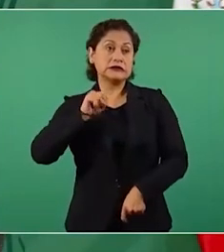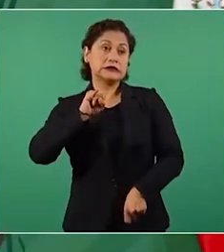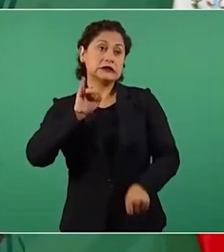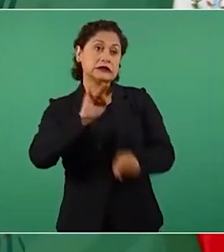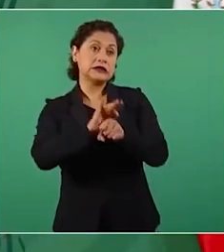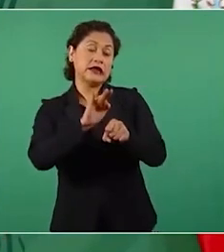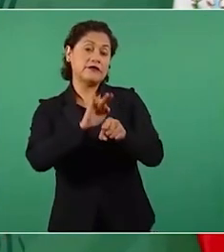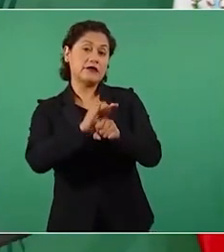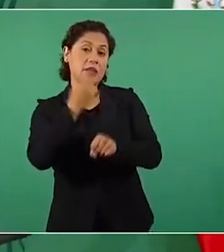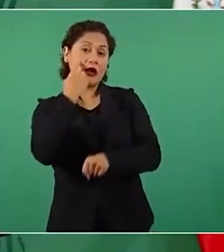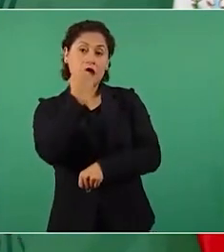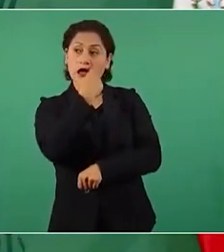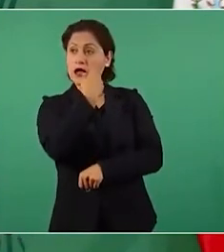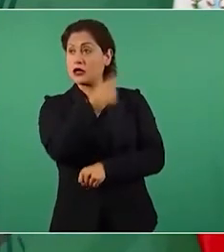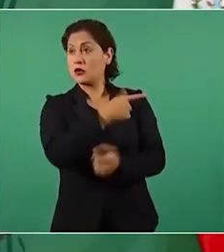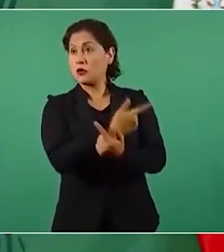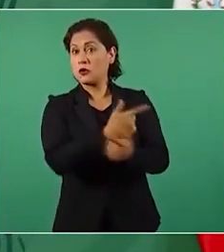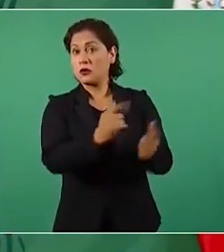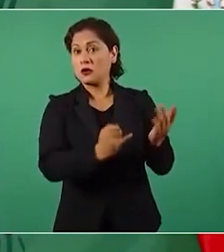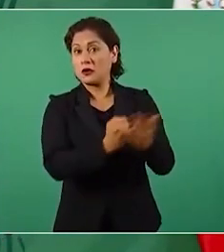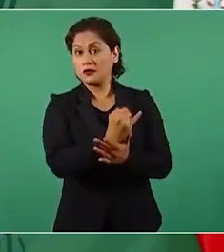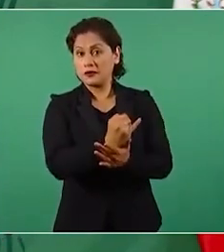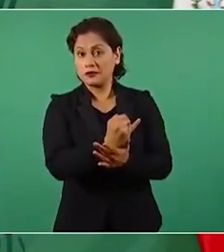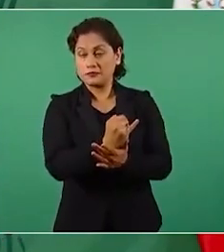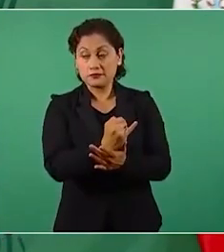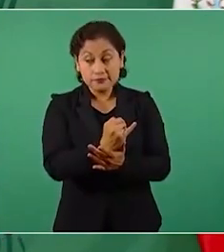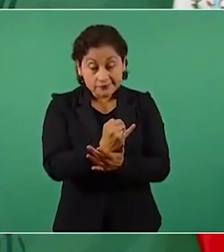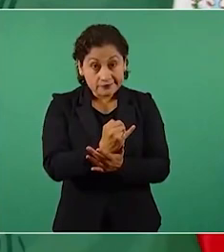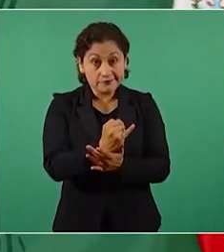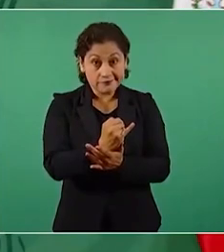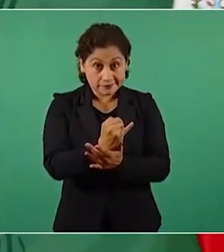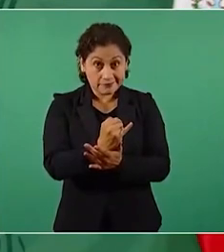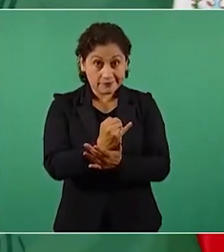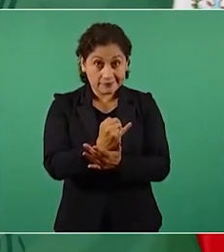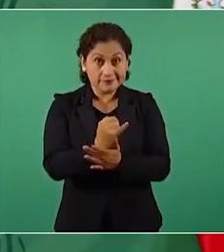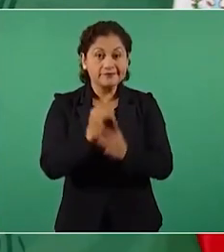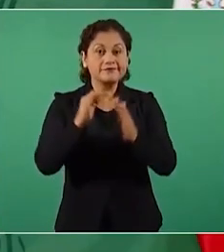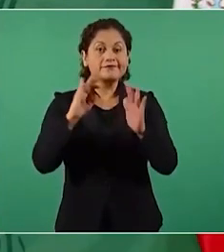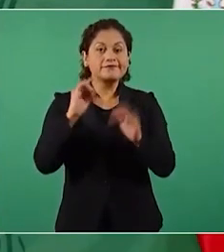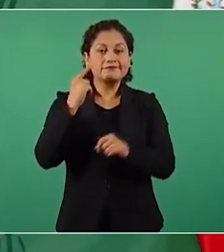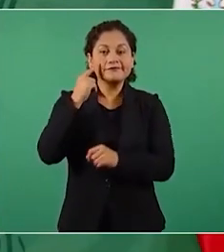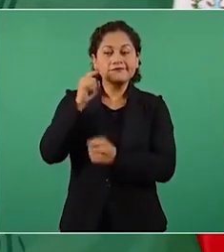Van a seguir enseñando el cobre.